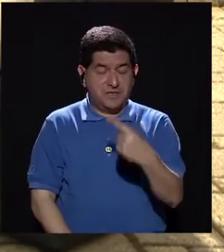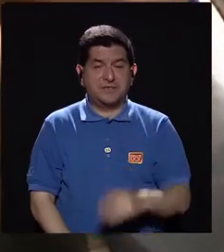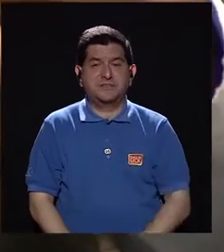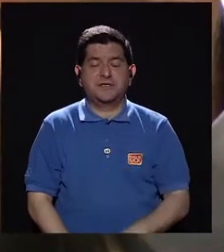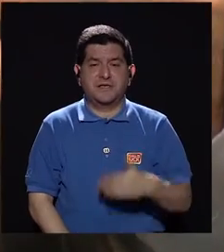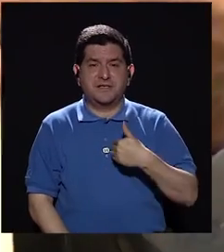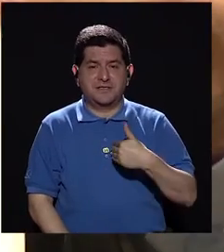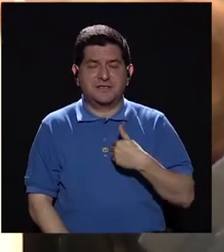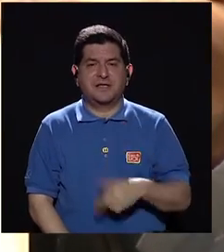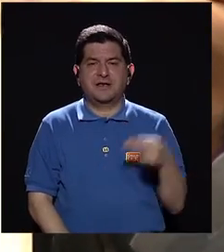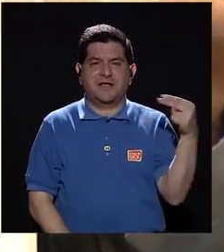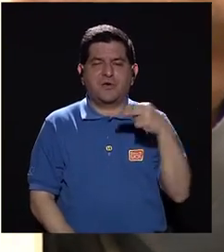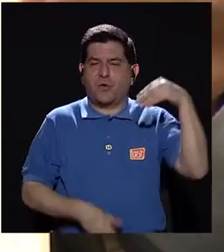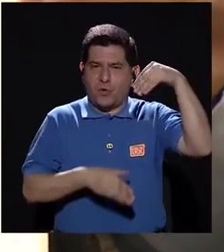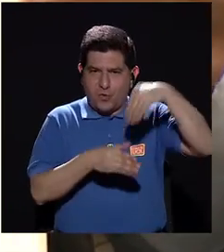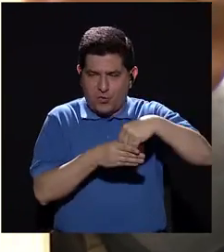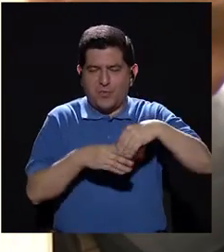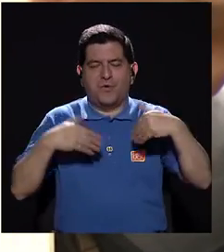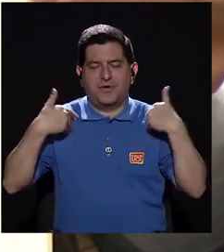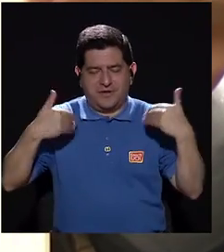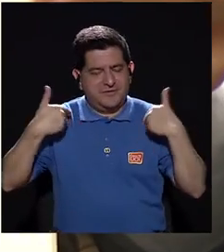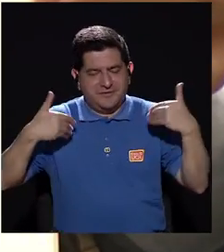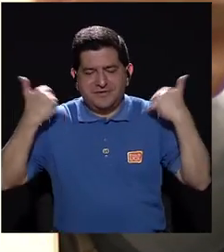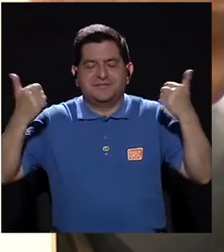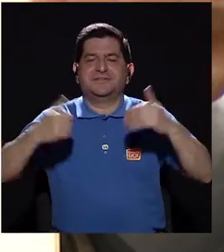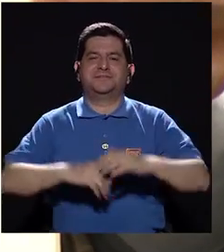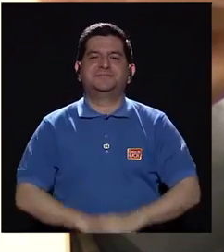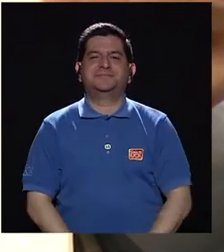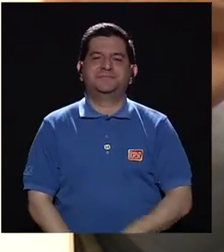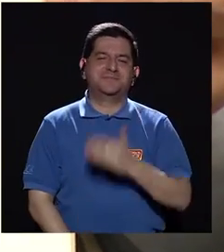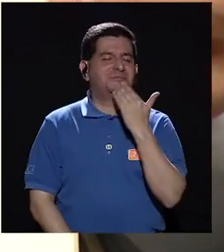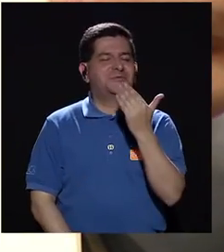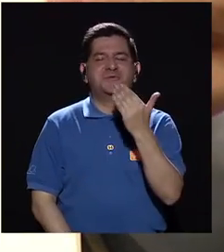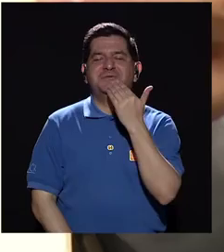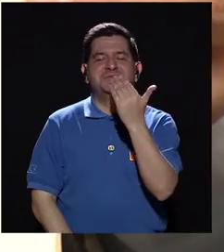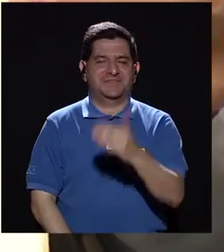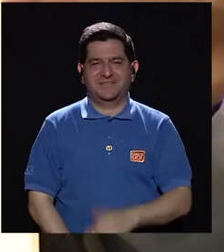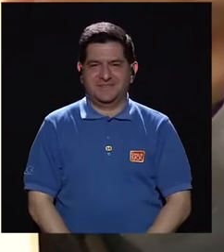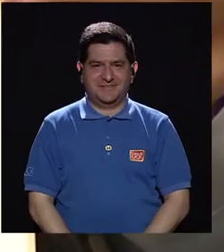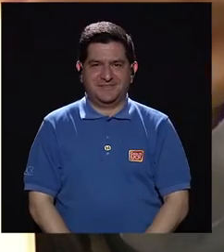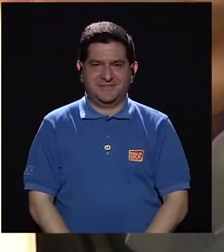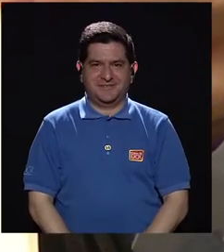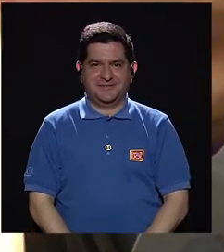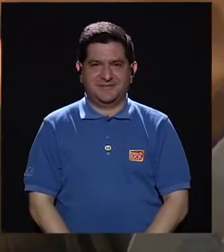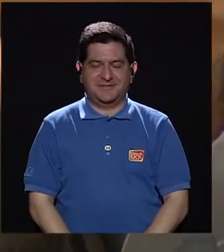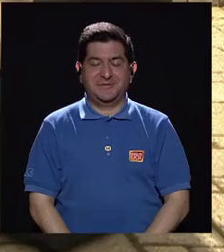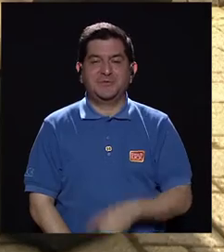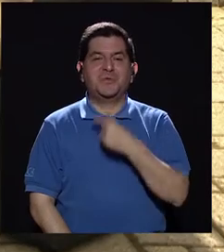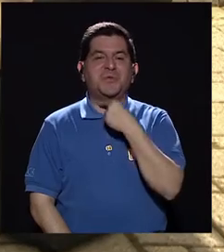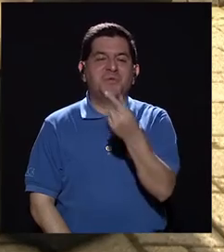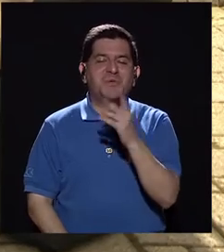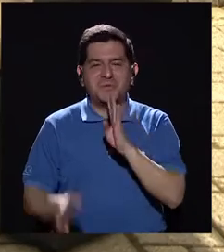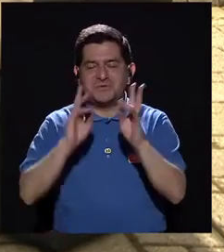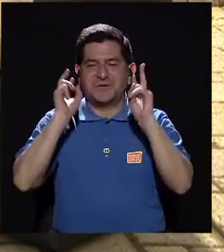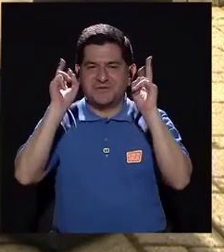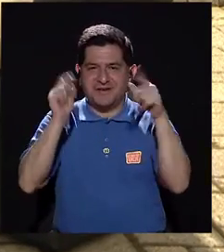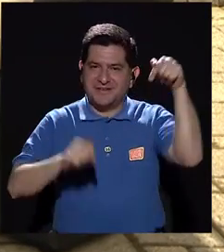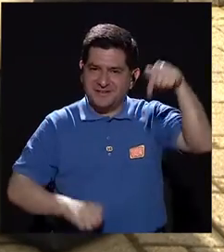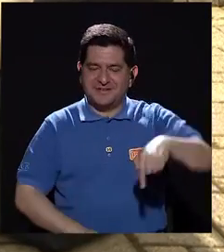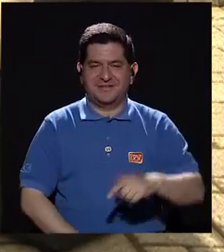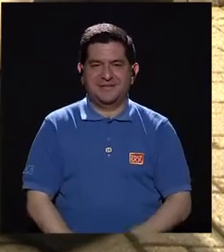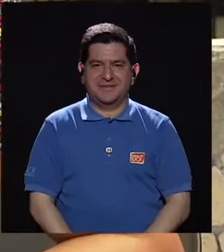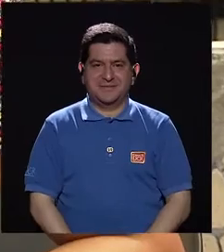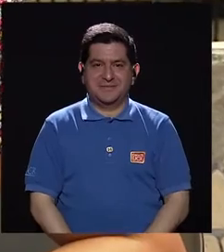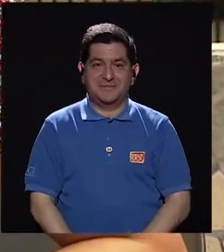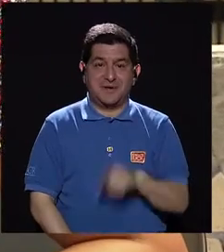porque trae una endorfina adentro, que es hormona de la felicidad. Muchísimas gracias, Paul. Ha sido un placer hablar de este tema